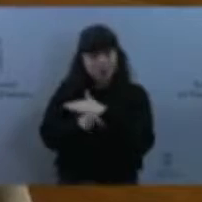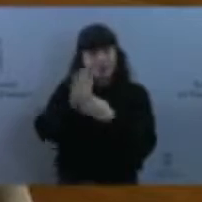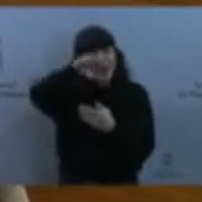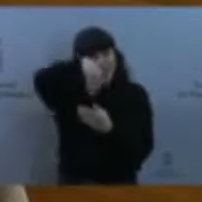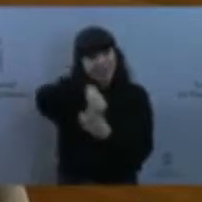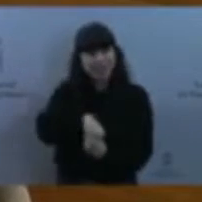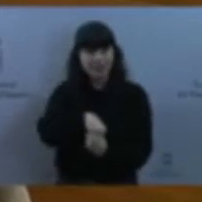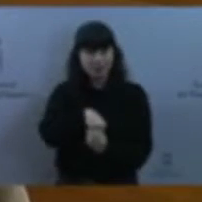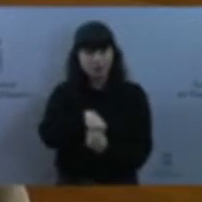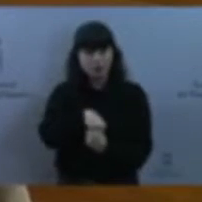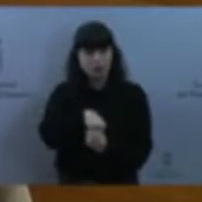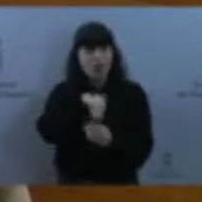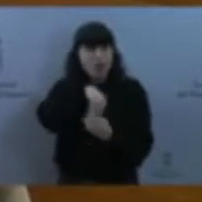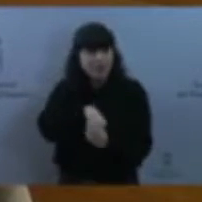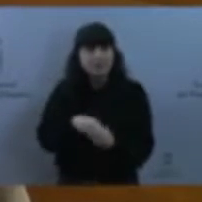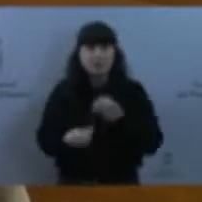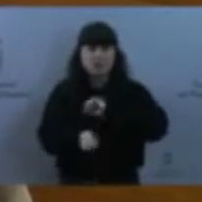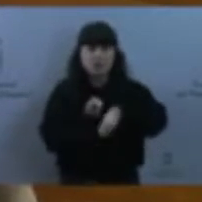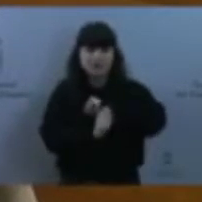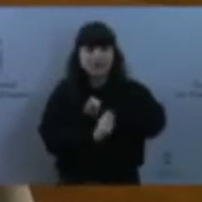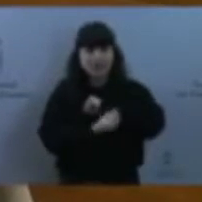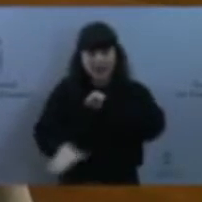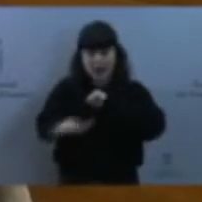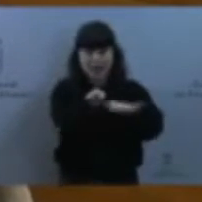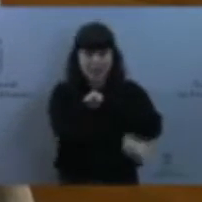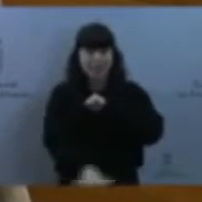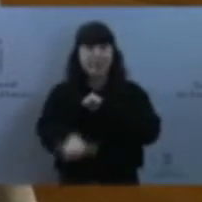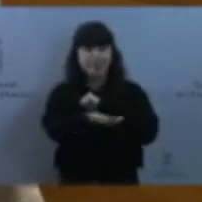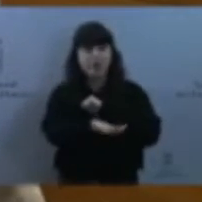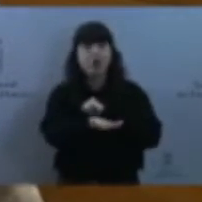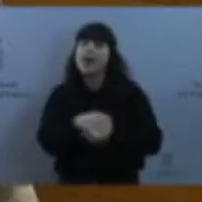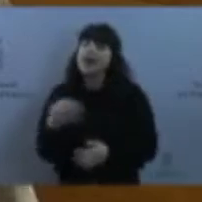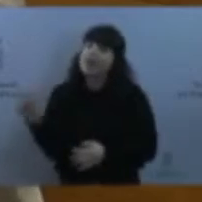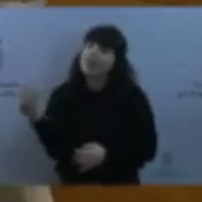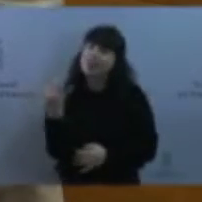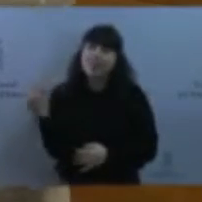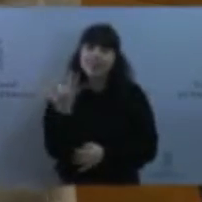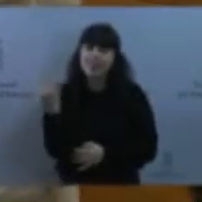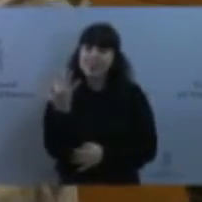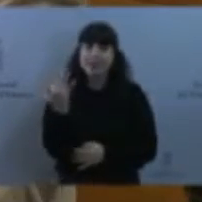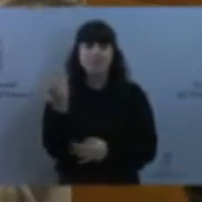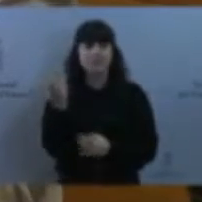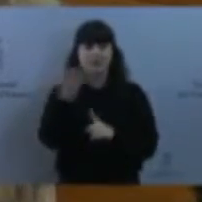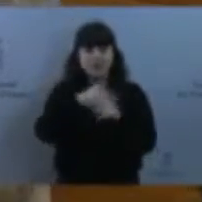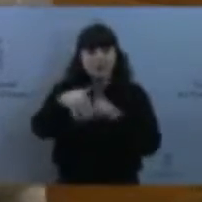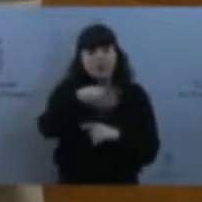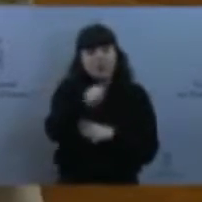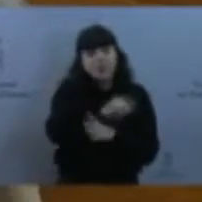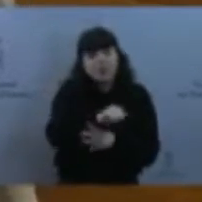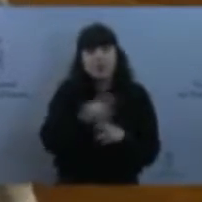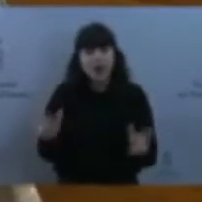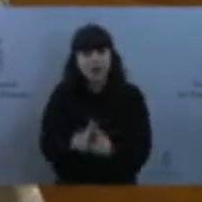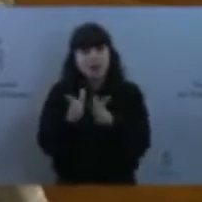en el territorio, tendrían que tener siempre unas garantías ambientales, sociales y del tipo de uso que se le va a dar. Por ahora,